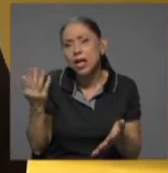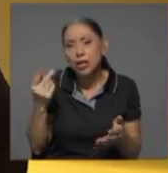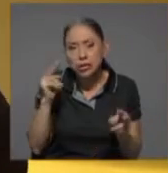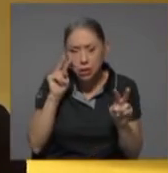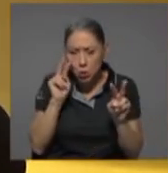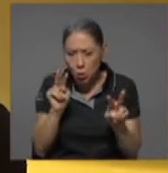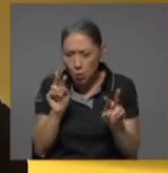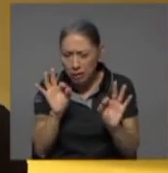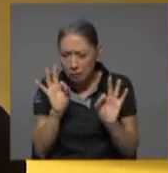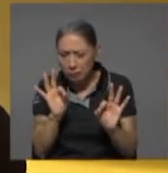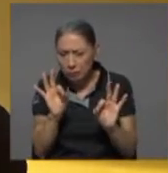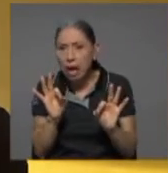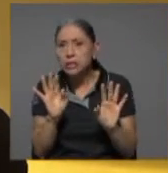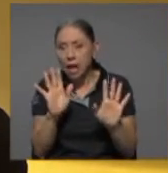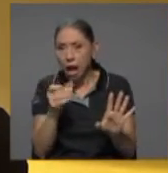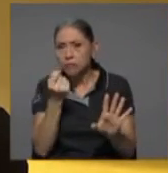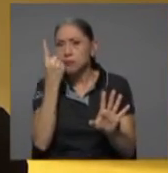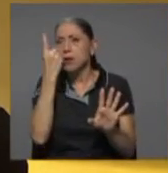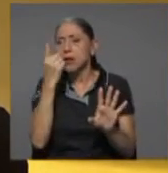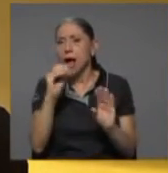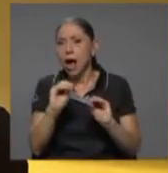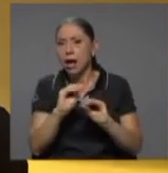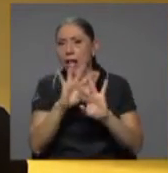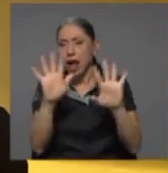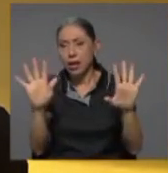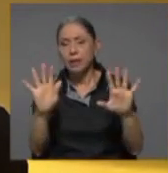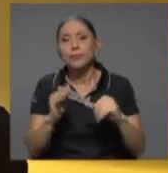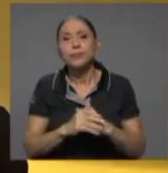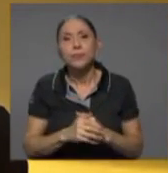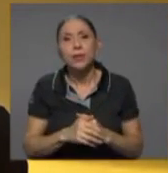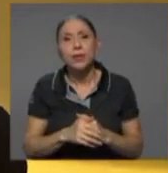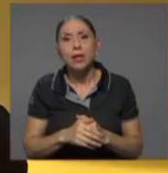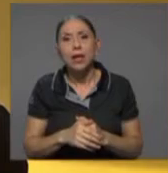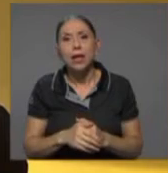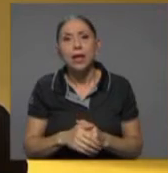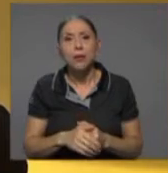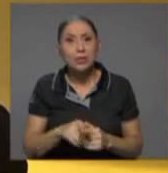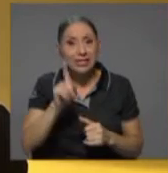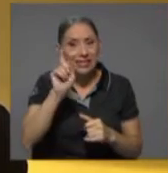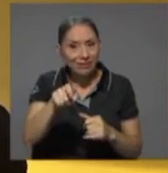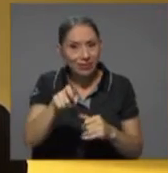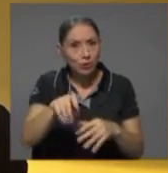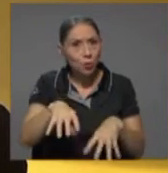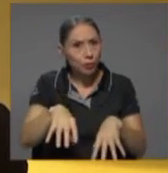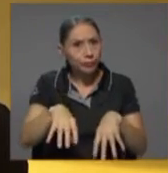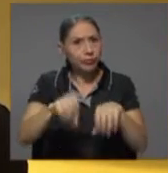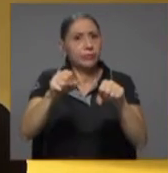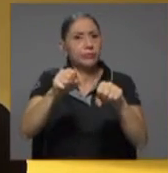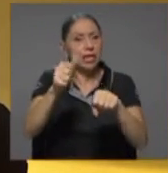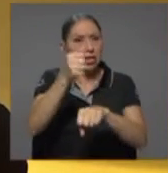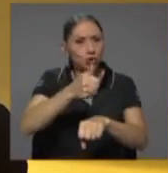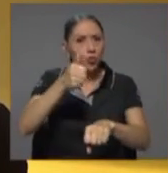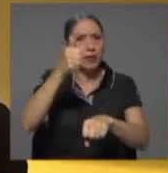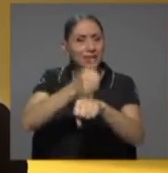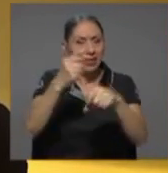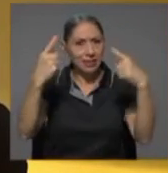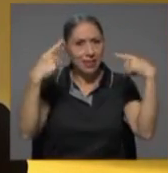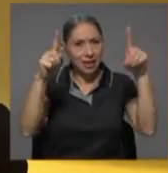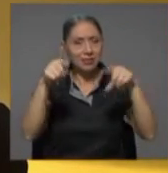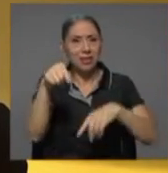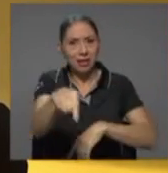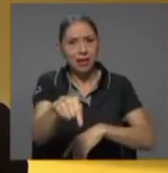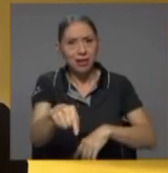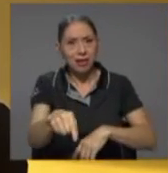cosas, había de instrumentarse y esa instrumentación es un tema. Y